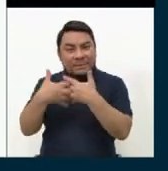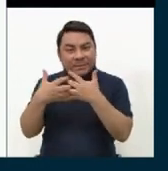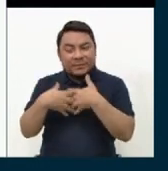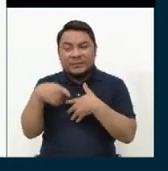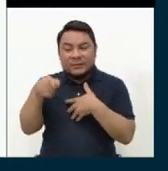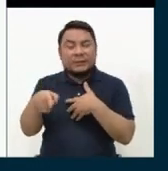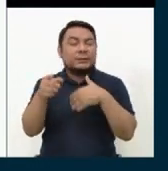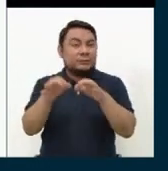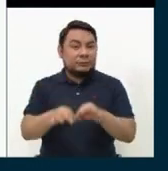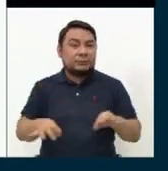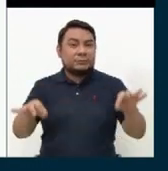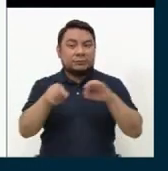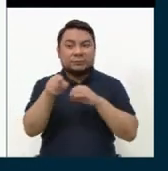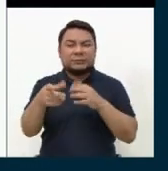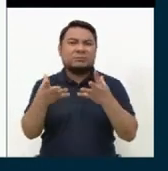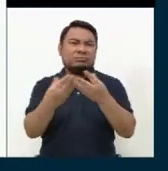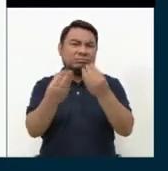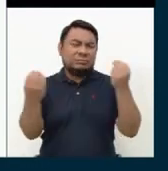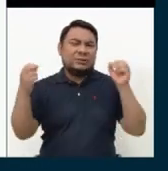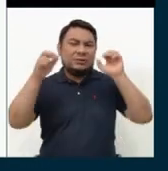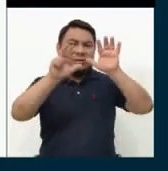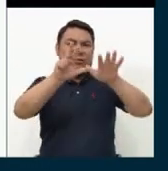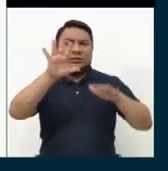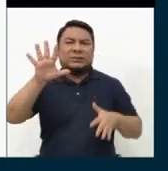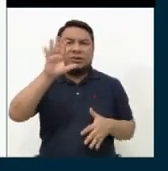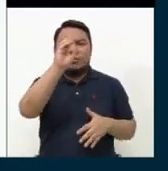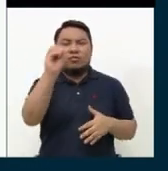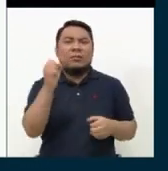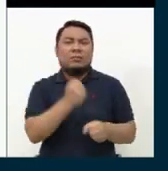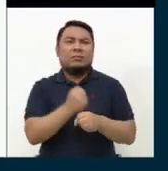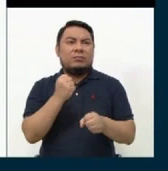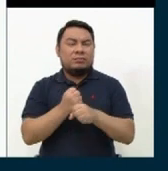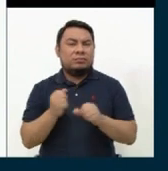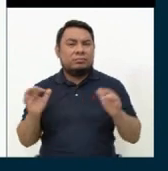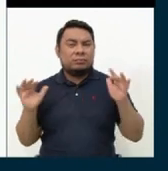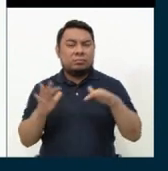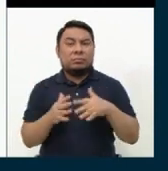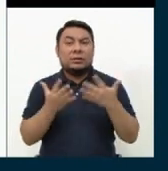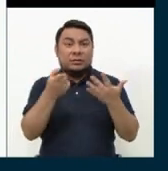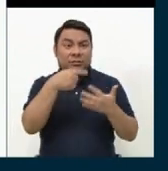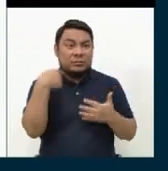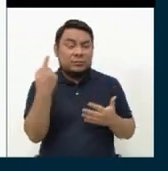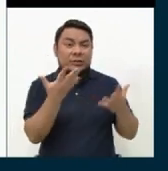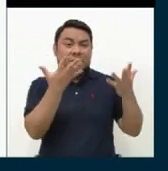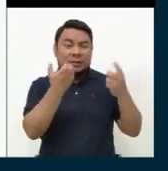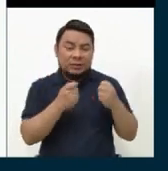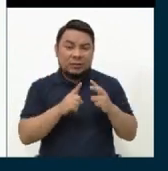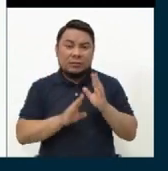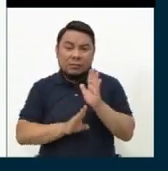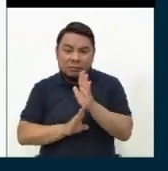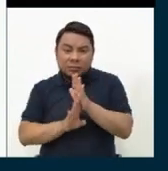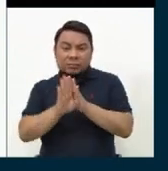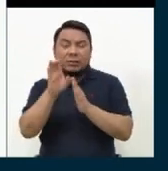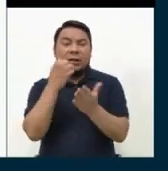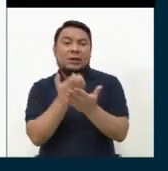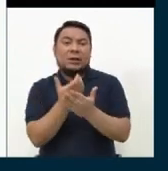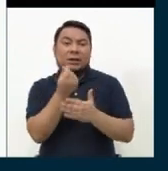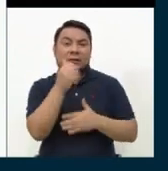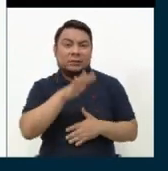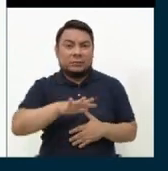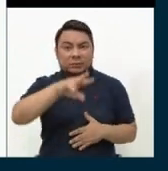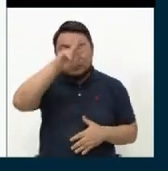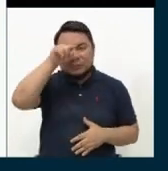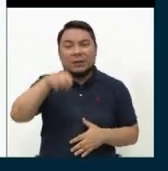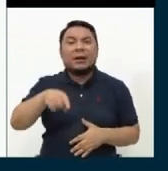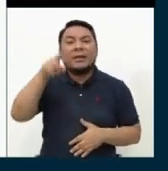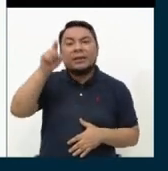agrupa alrededor del 85% del empleo. Si queremos reactivar y reconstruir la economía del país, necesitamos